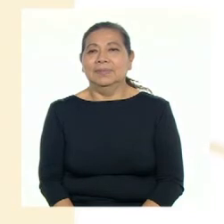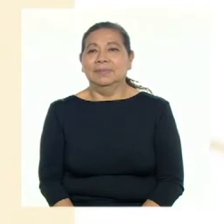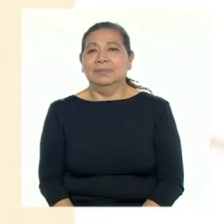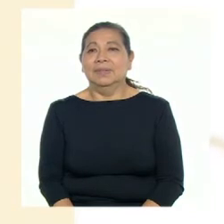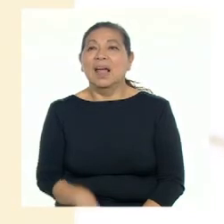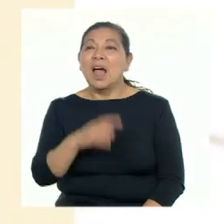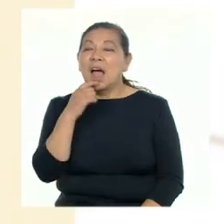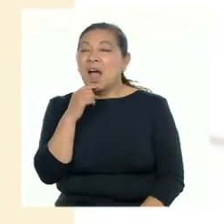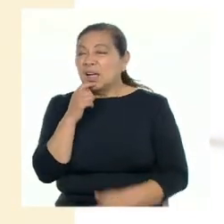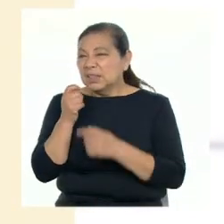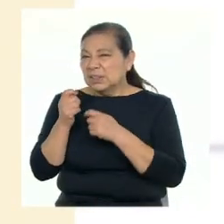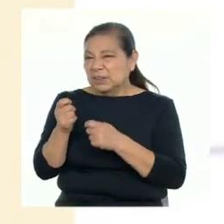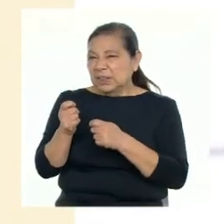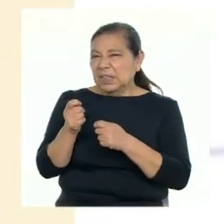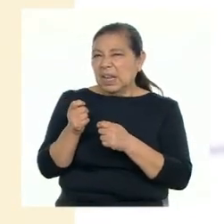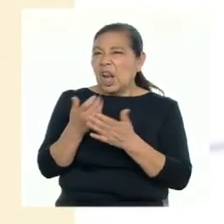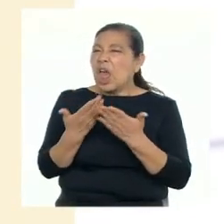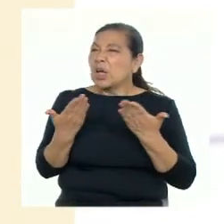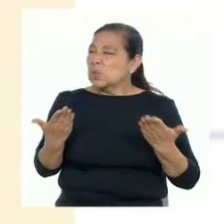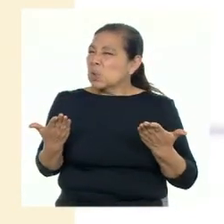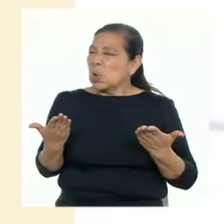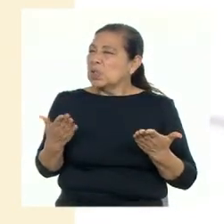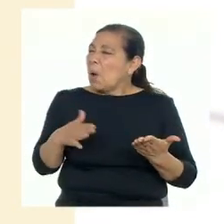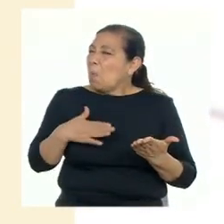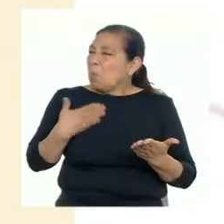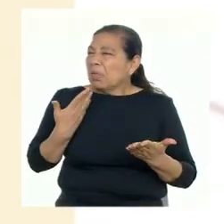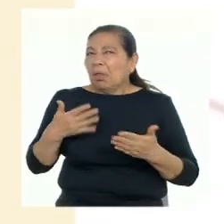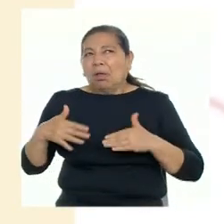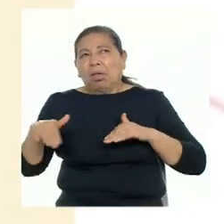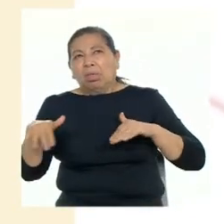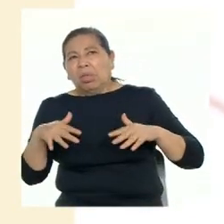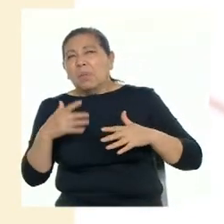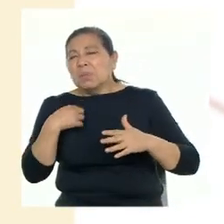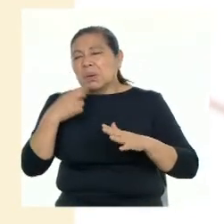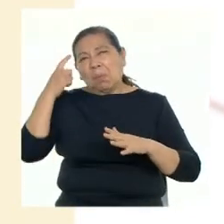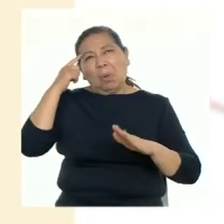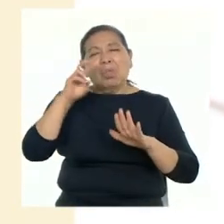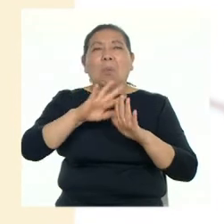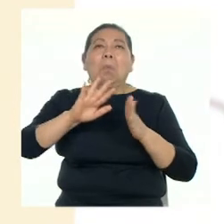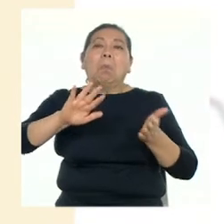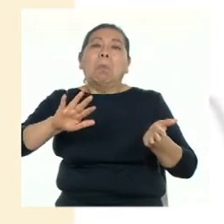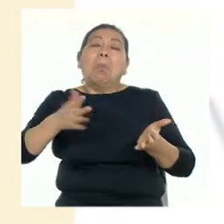Las amenazas, por otro lado, son las situaciones que pueden desestabilizar nuestro proyecto.